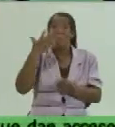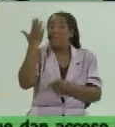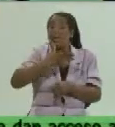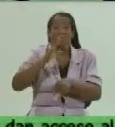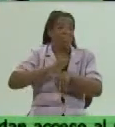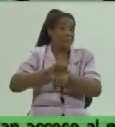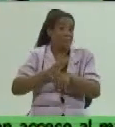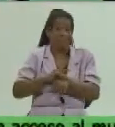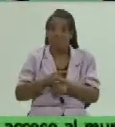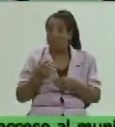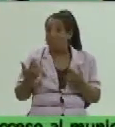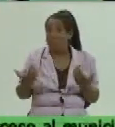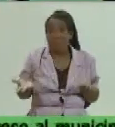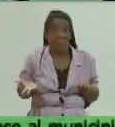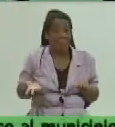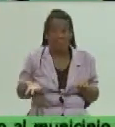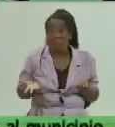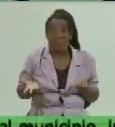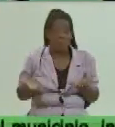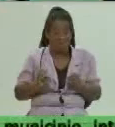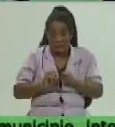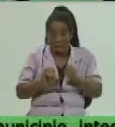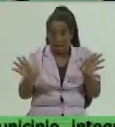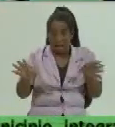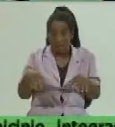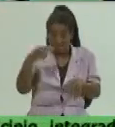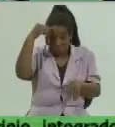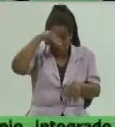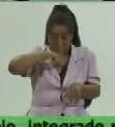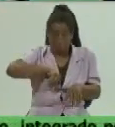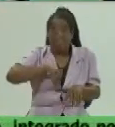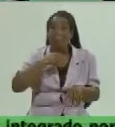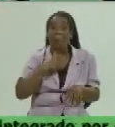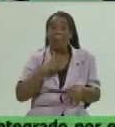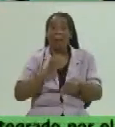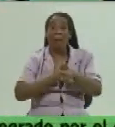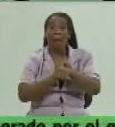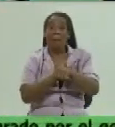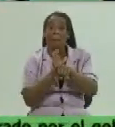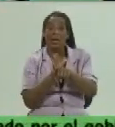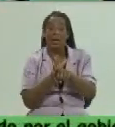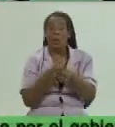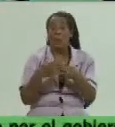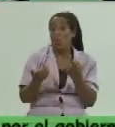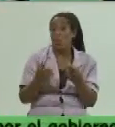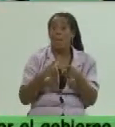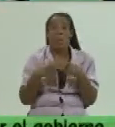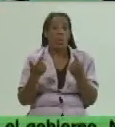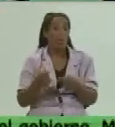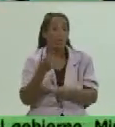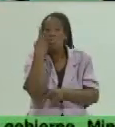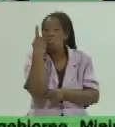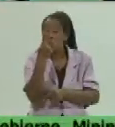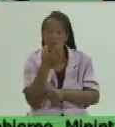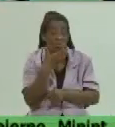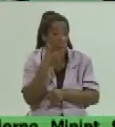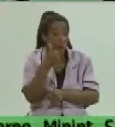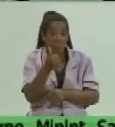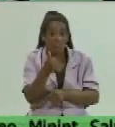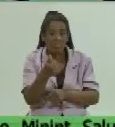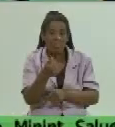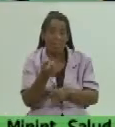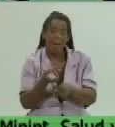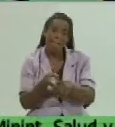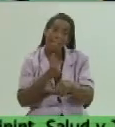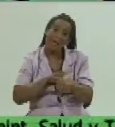no puede estar claro que pueda tener el virus en ese momento. Por eso lo único efectivo para evitar la transmisión